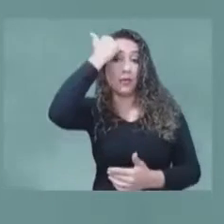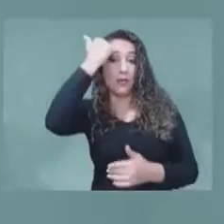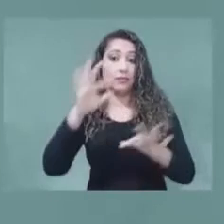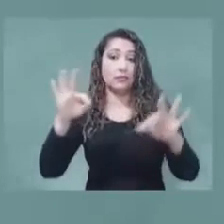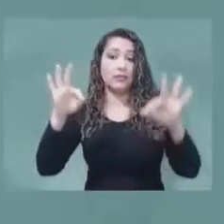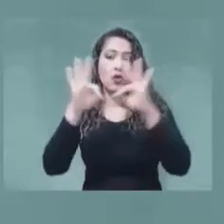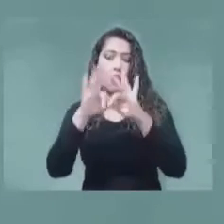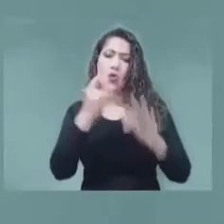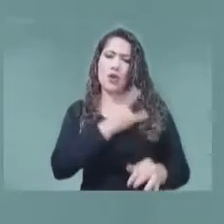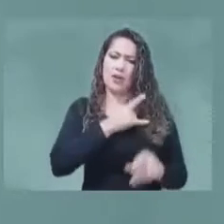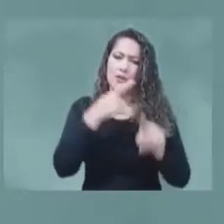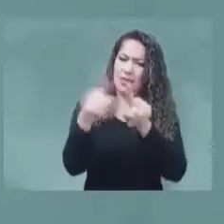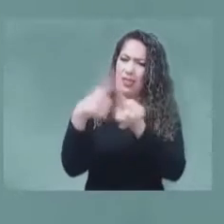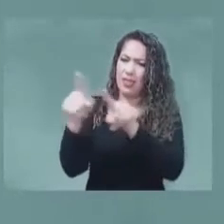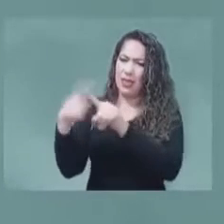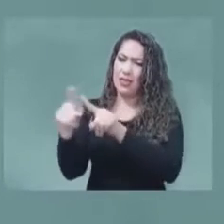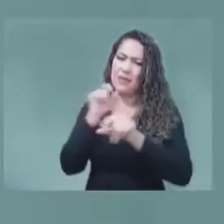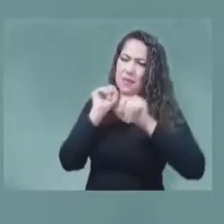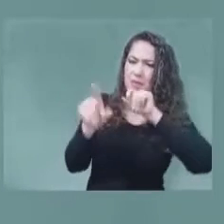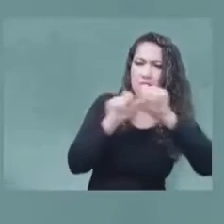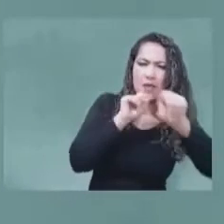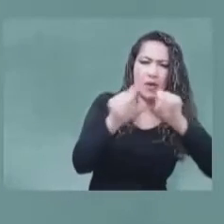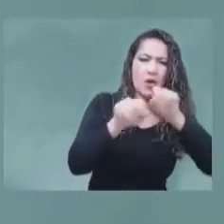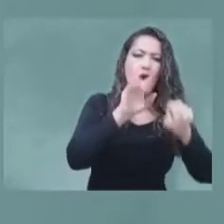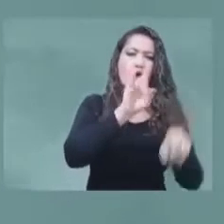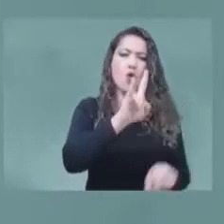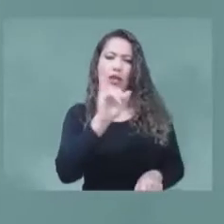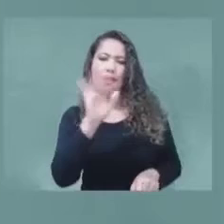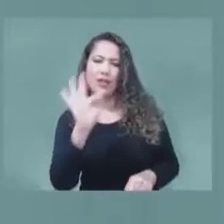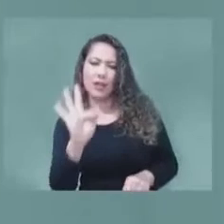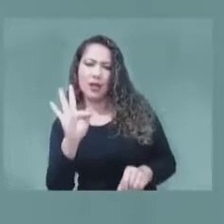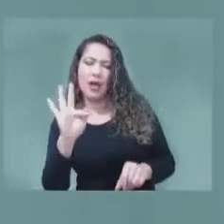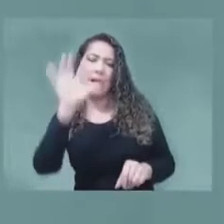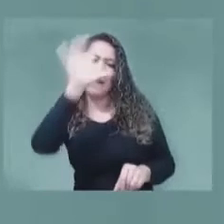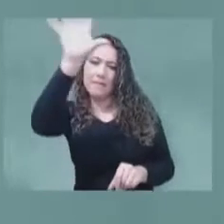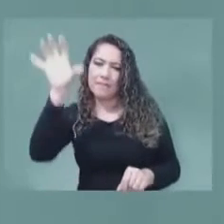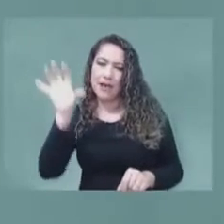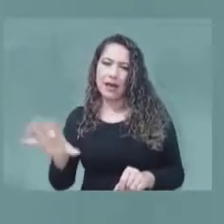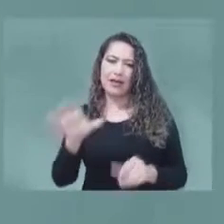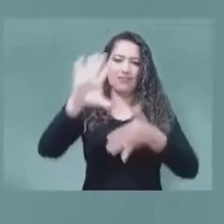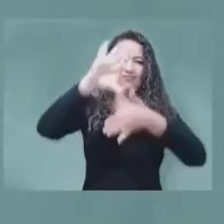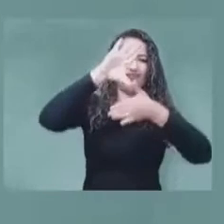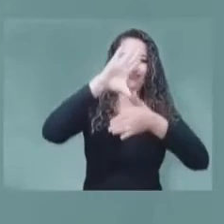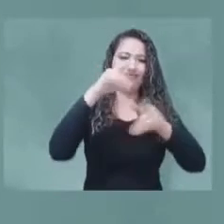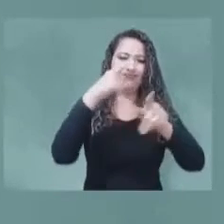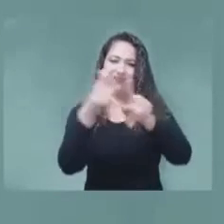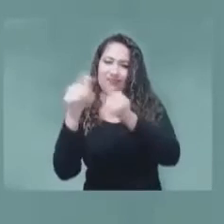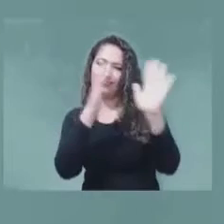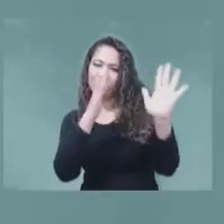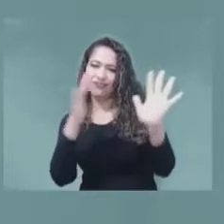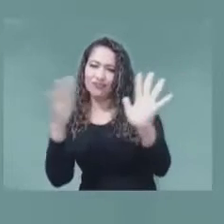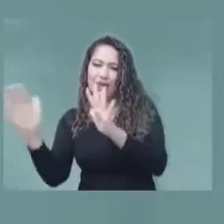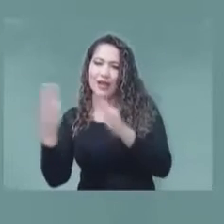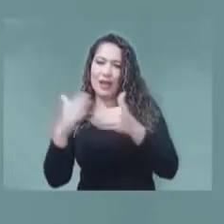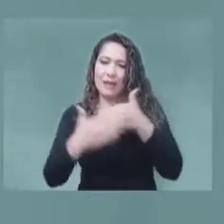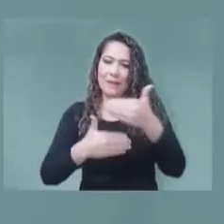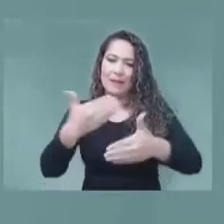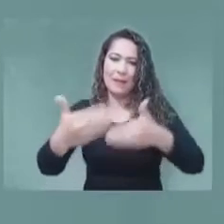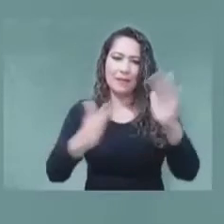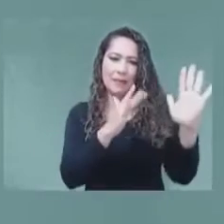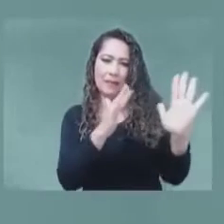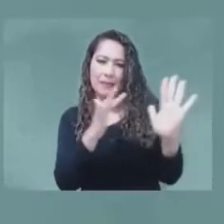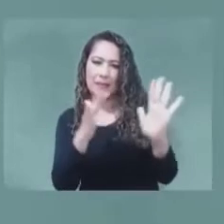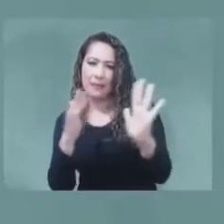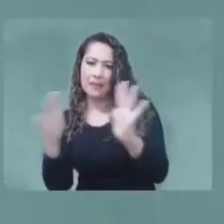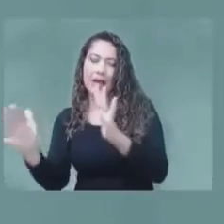consultor de la UIT para varios países de América Latina en asuntos relativos a la planeación de redes de telecomunicaciones y en